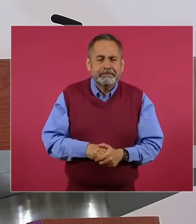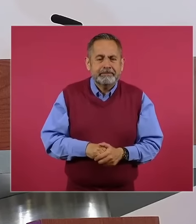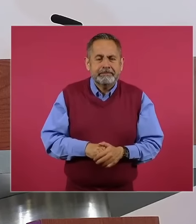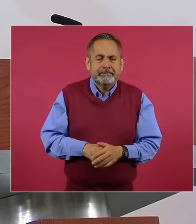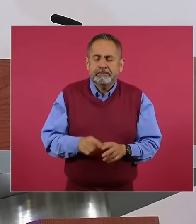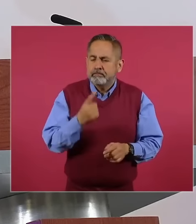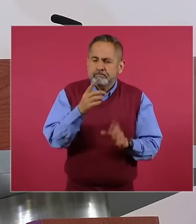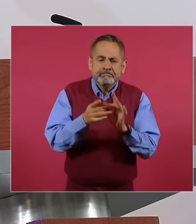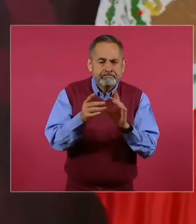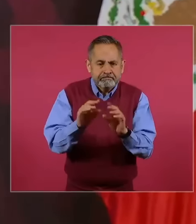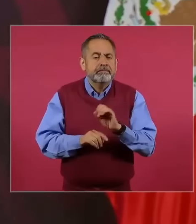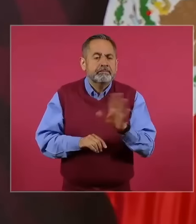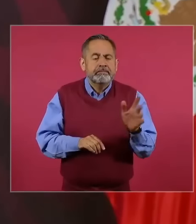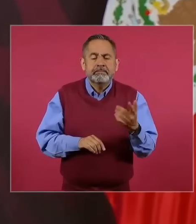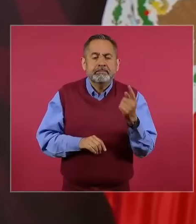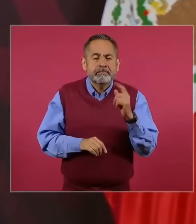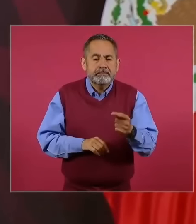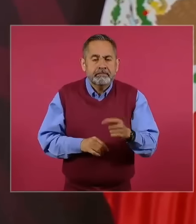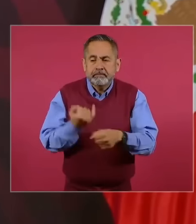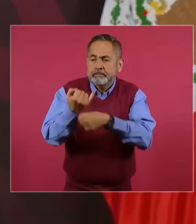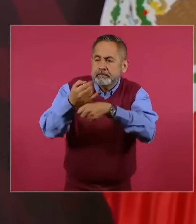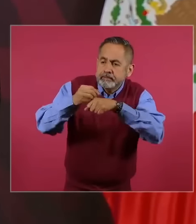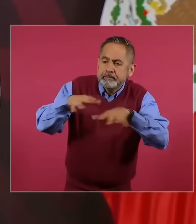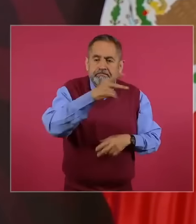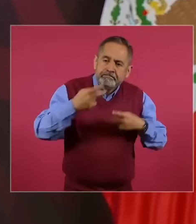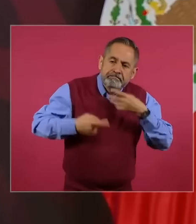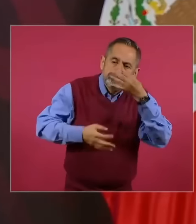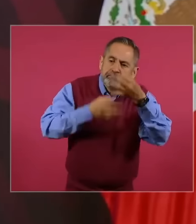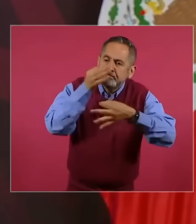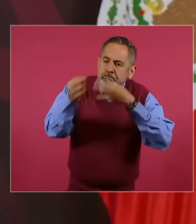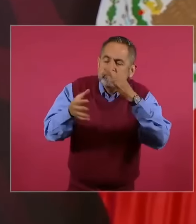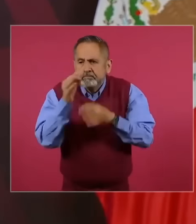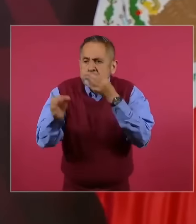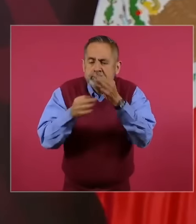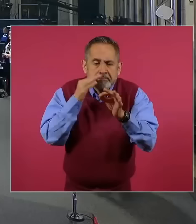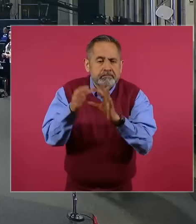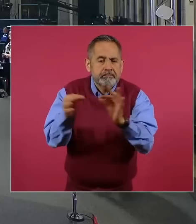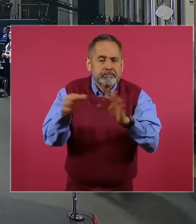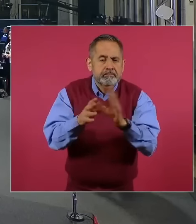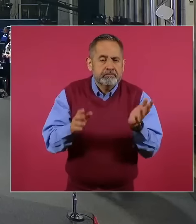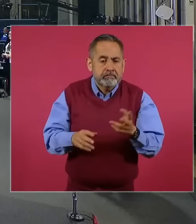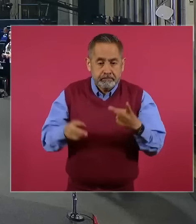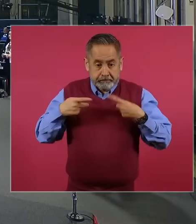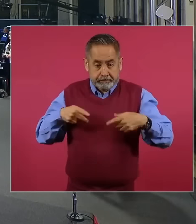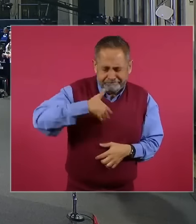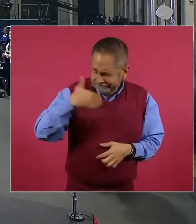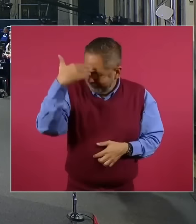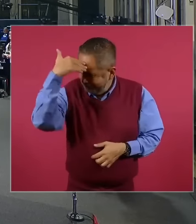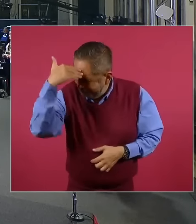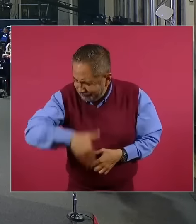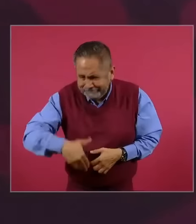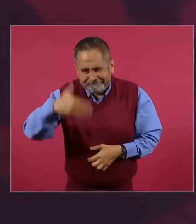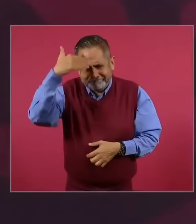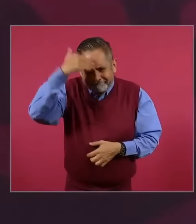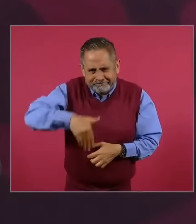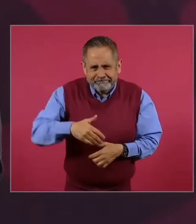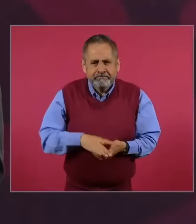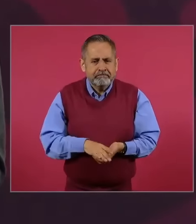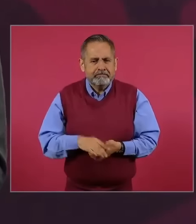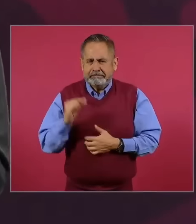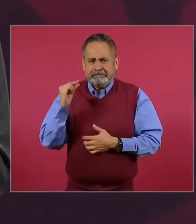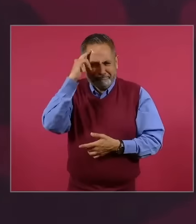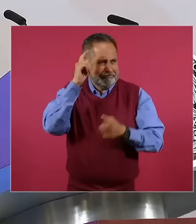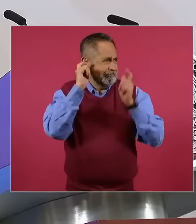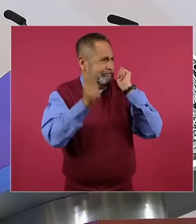aclarar, argumentar, informarle a nuestro pueblo que además es un pueblo muy consciente, lo acaba de demostrar